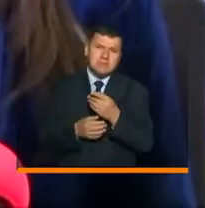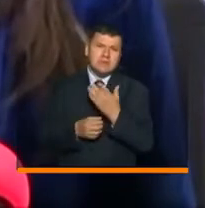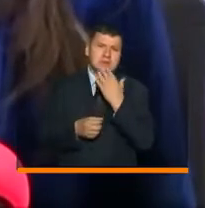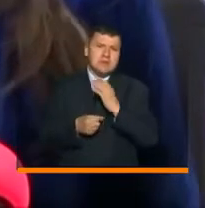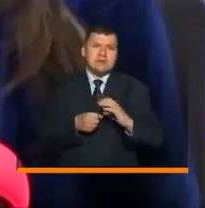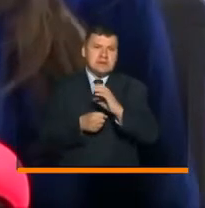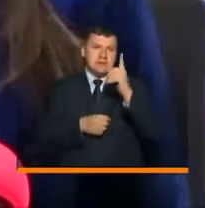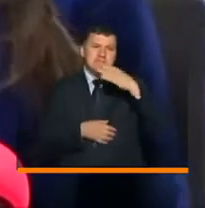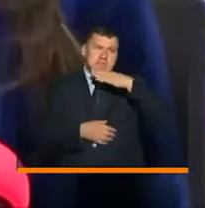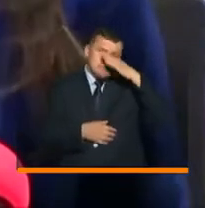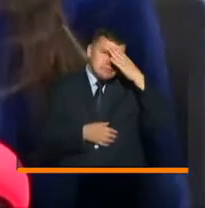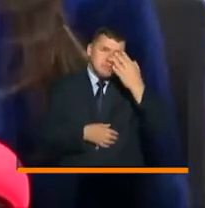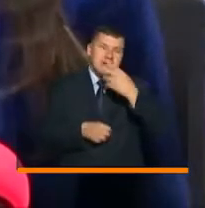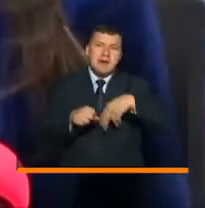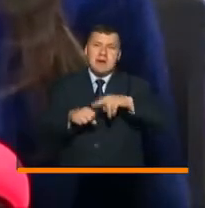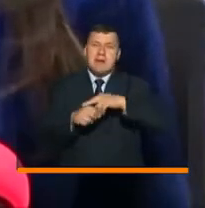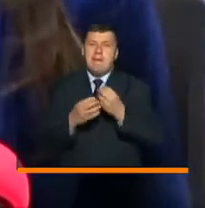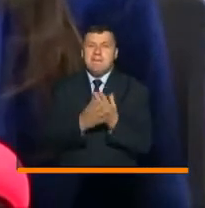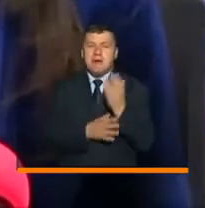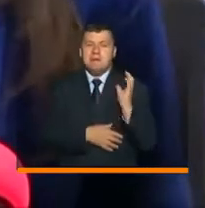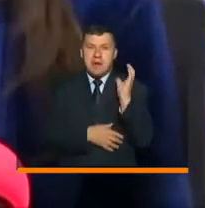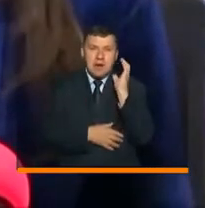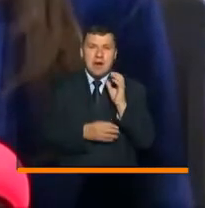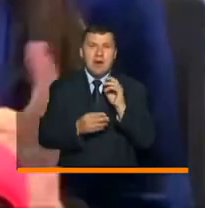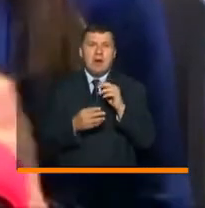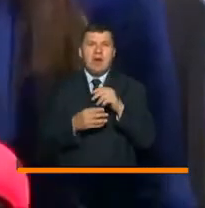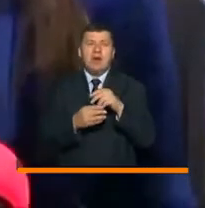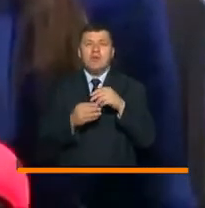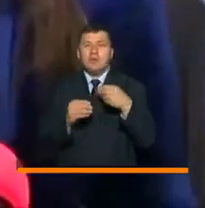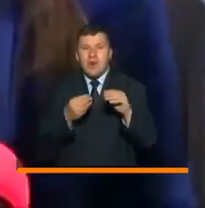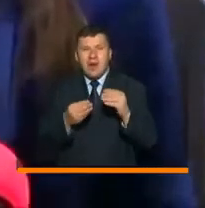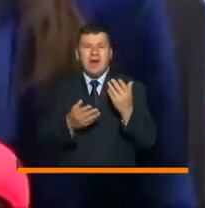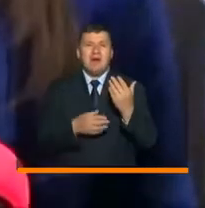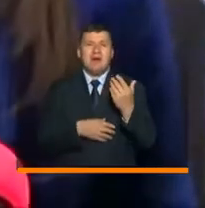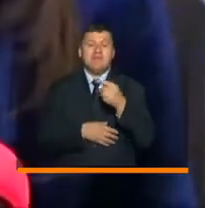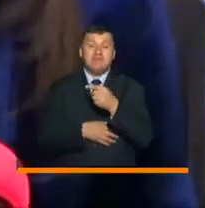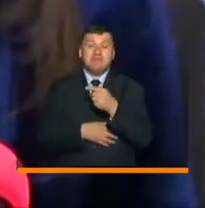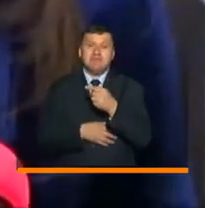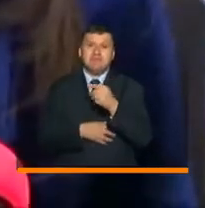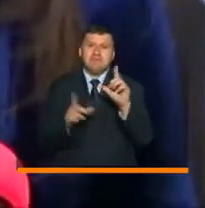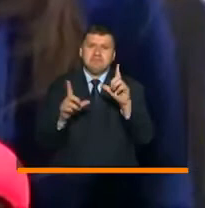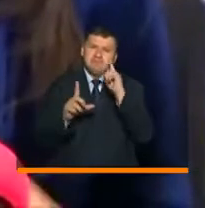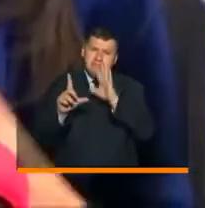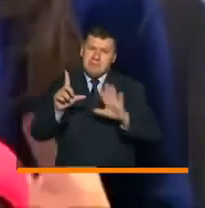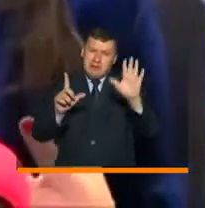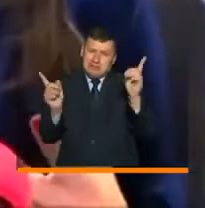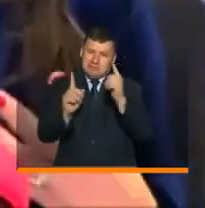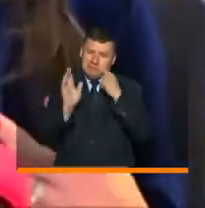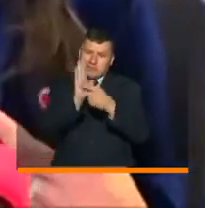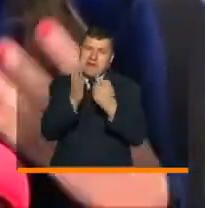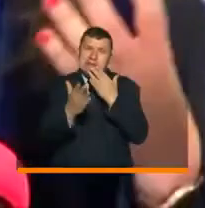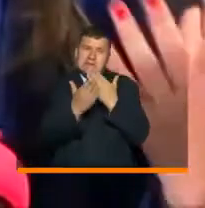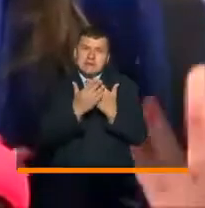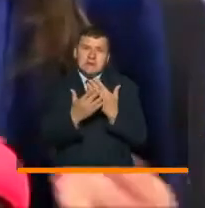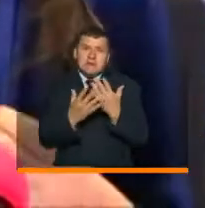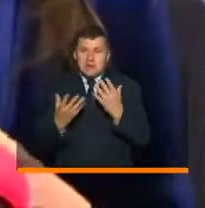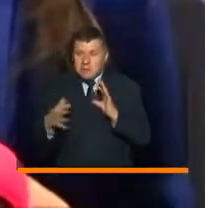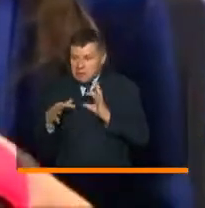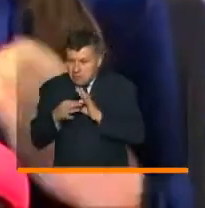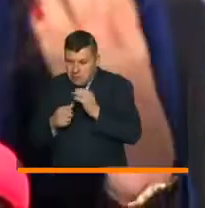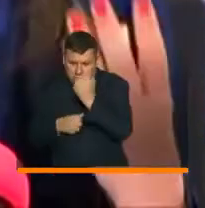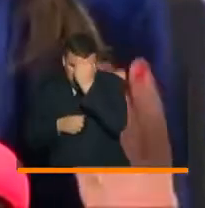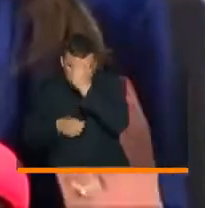ciudades como Medellín, como Nariño, Pasto, Popayán, Tuluá, y compartir con los televidentes un breve video que muestra, cuando se hace equipo,